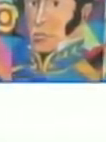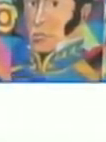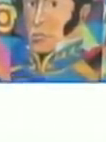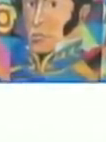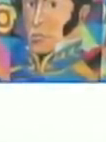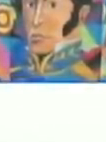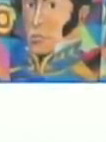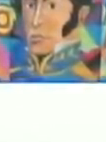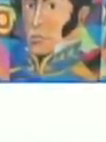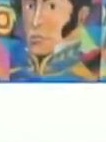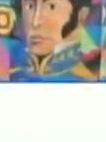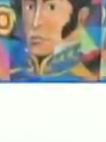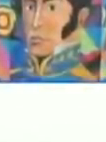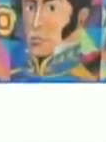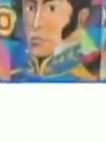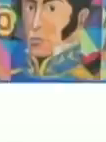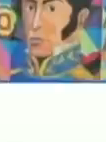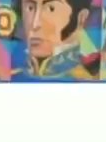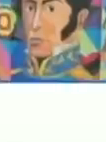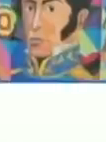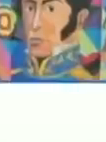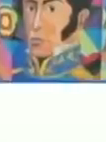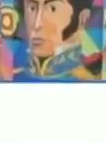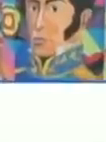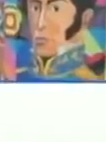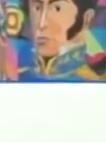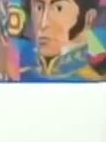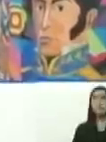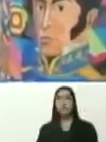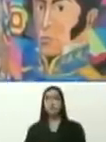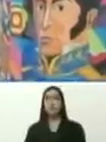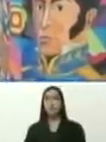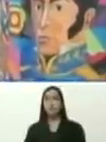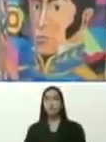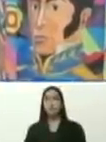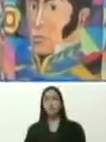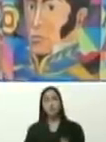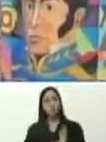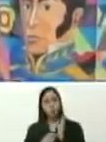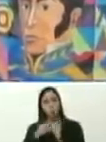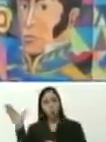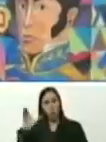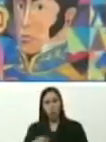a Caracas llegaron, todas las formas de expresión, del pueblo venezolano,